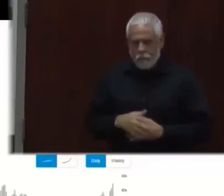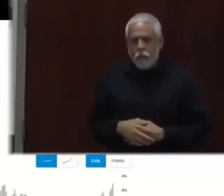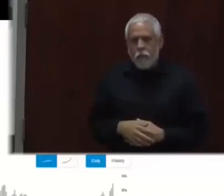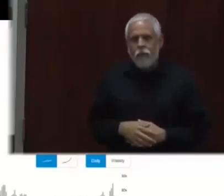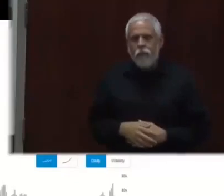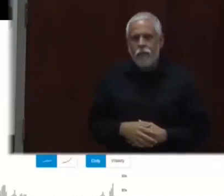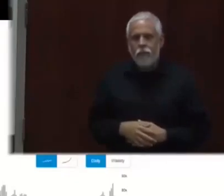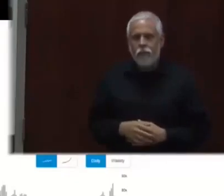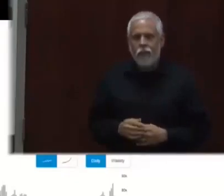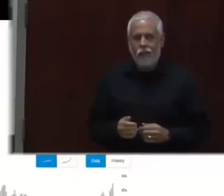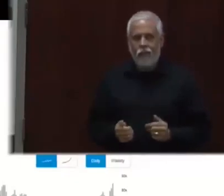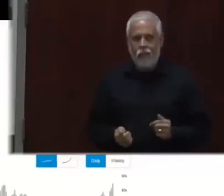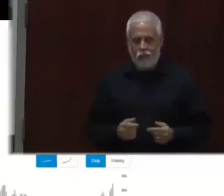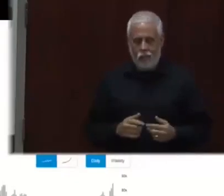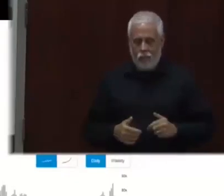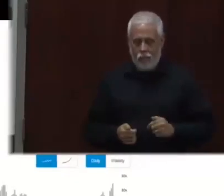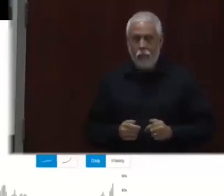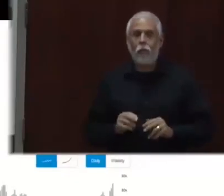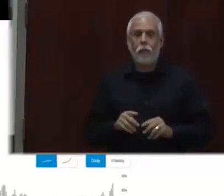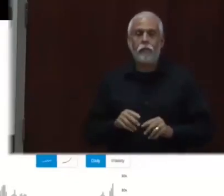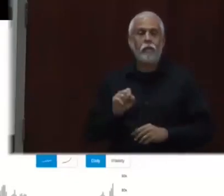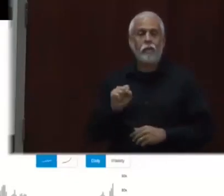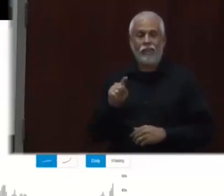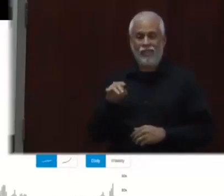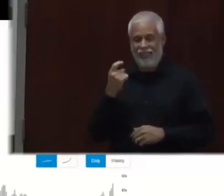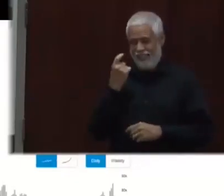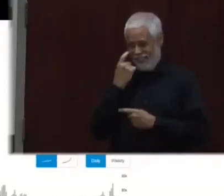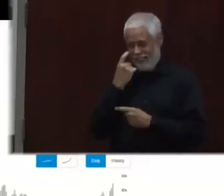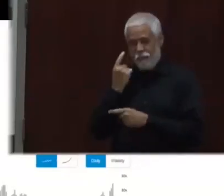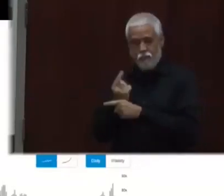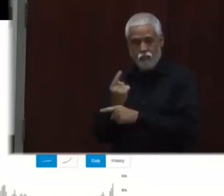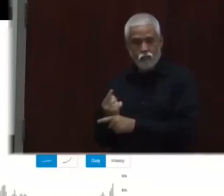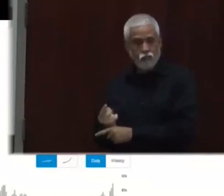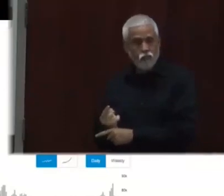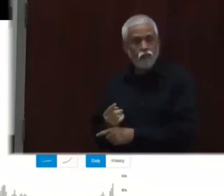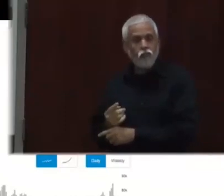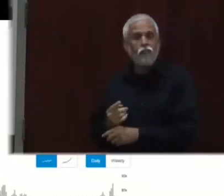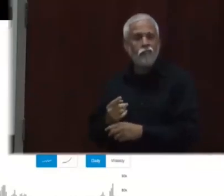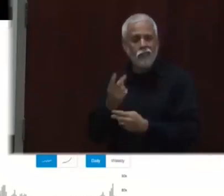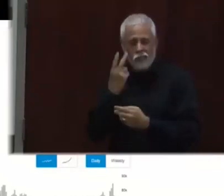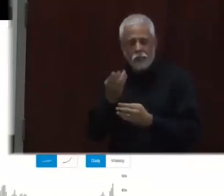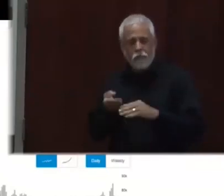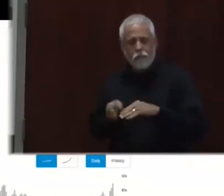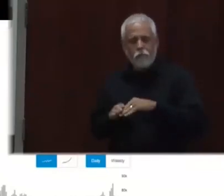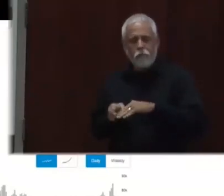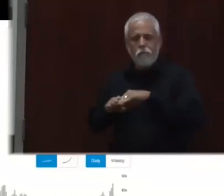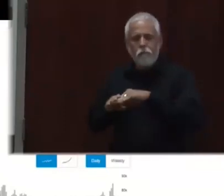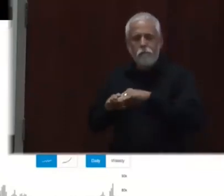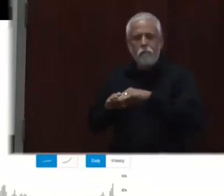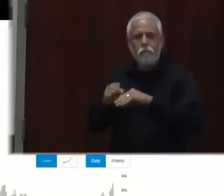casos de la COVID en Estados Unidos y también de las muertes que continúan ocurriendo.